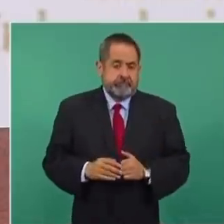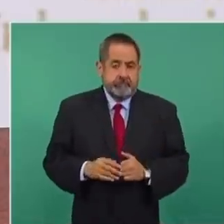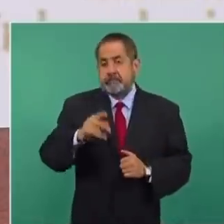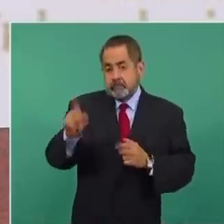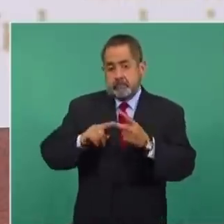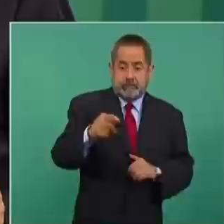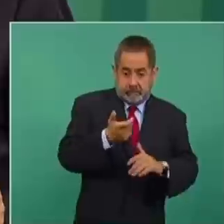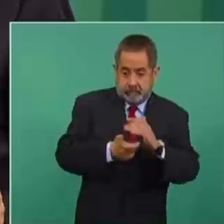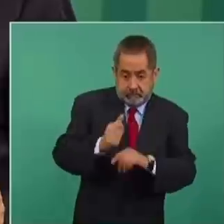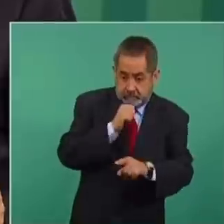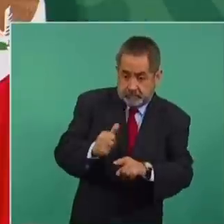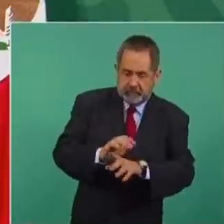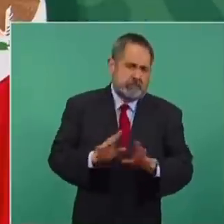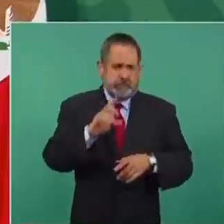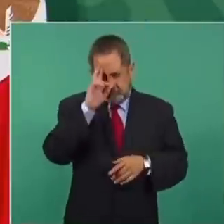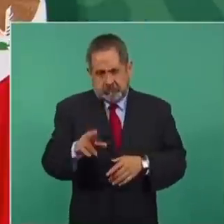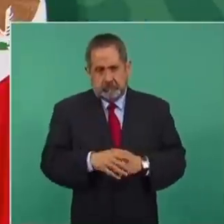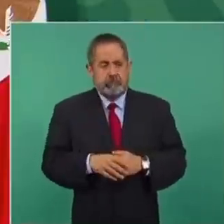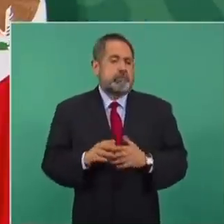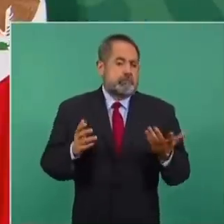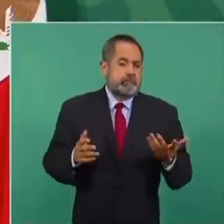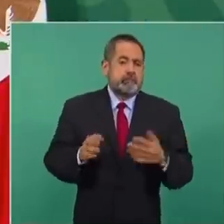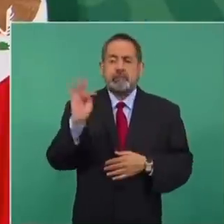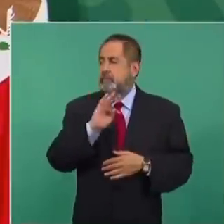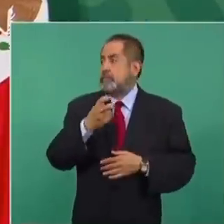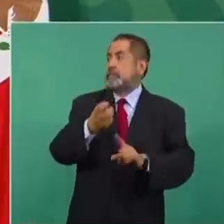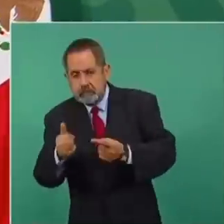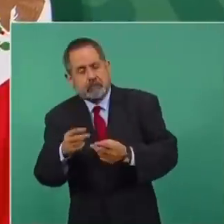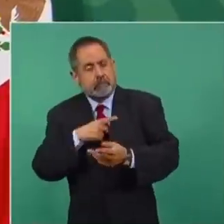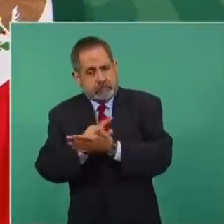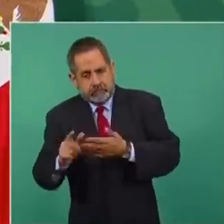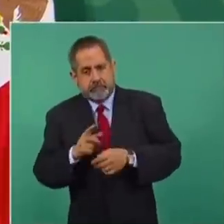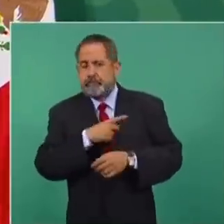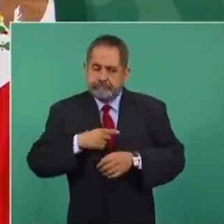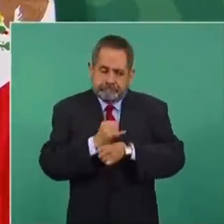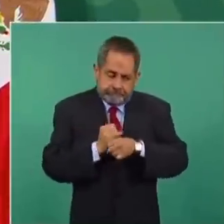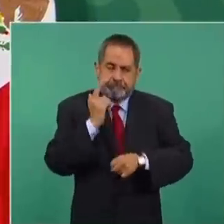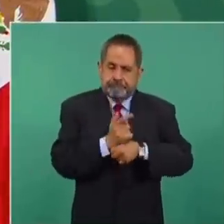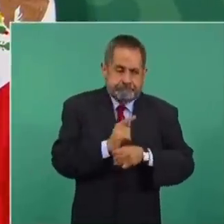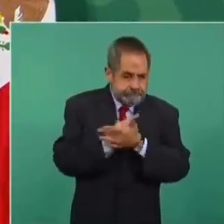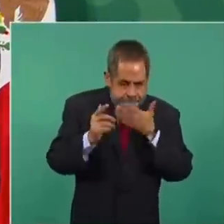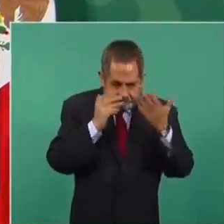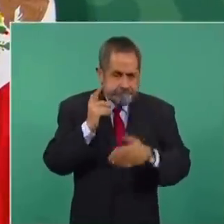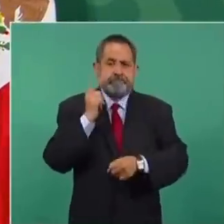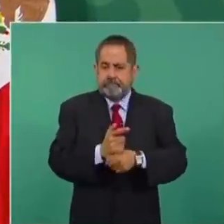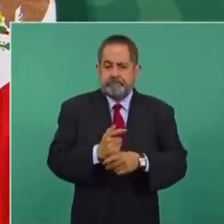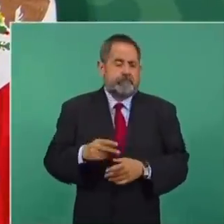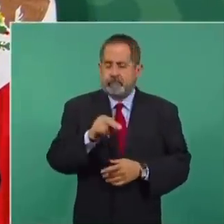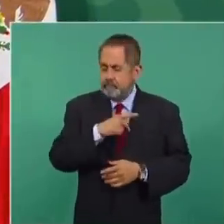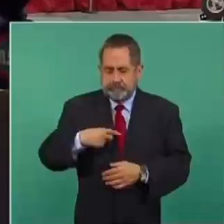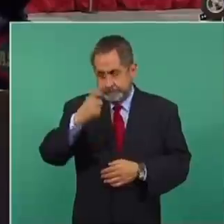no fabricar delitos. Porque está siendo víctima de una acusación falsa. Si lo están calumniando, pues no tiene